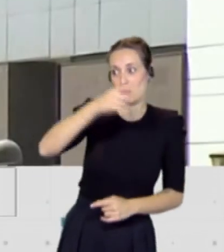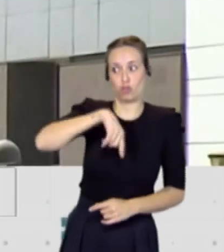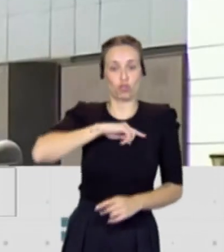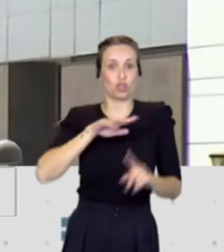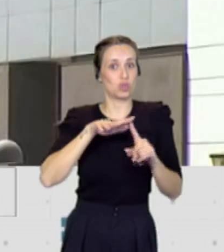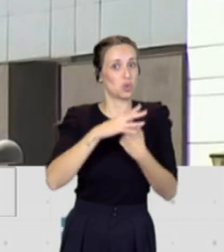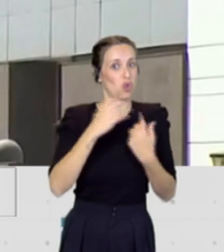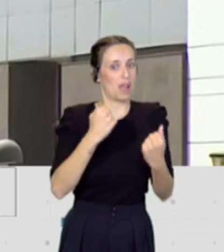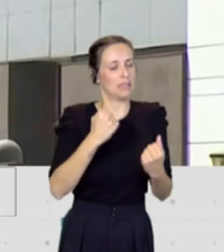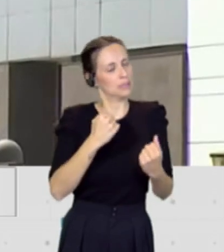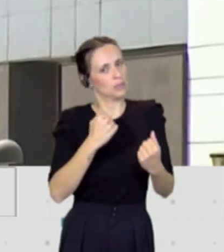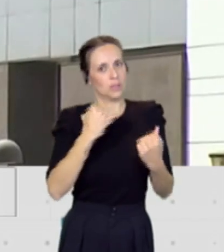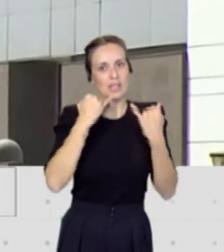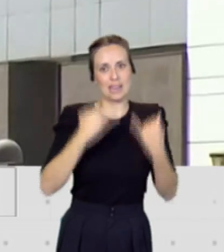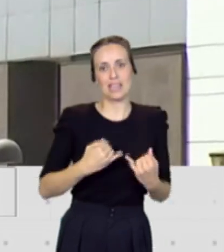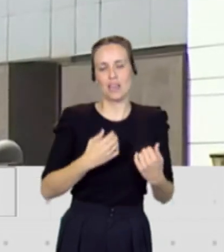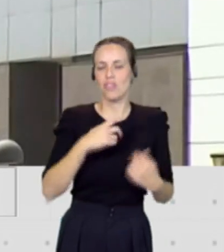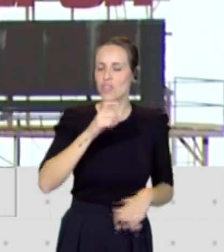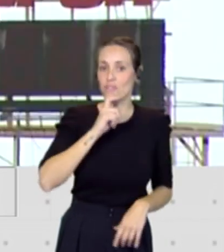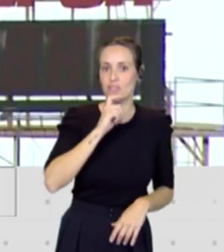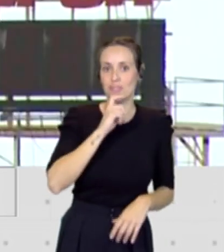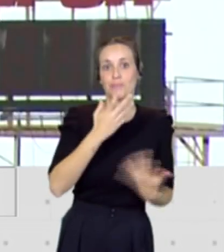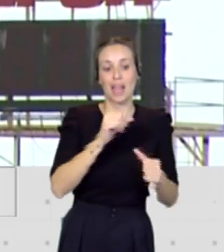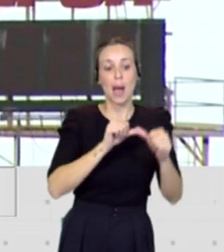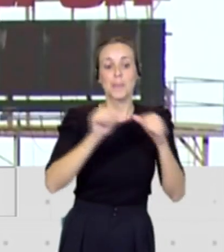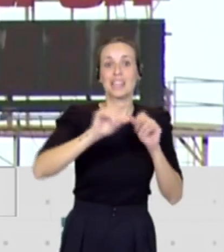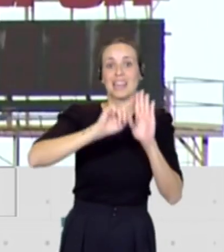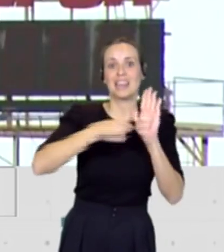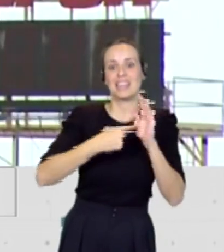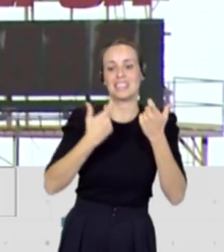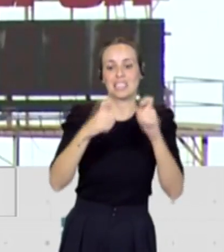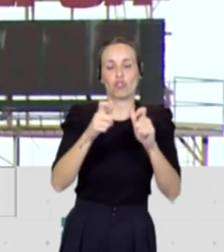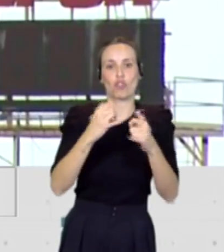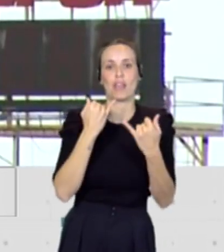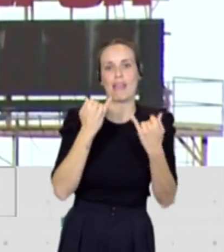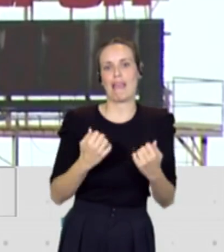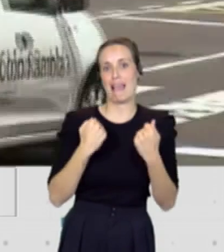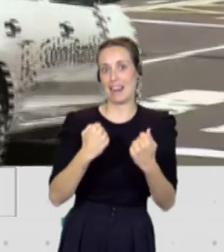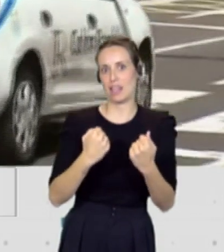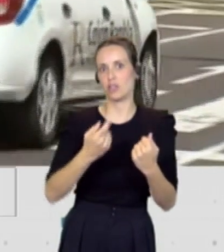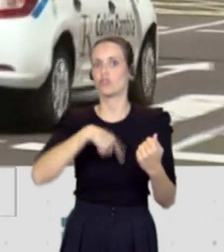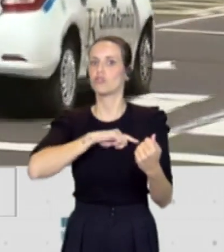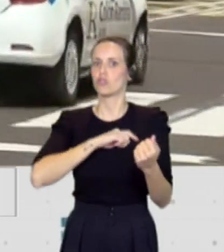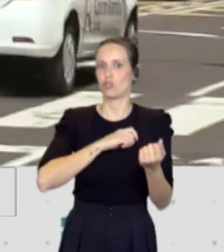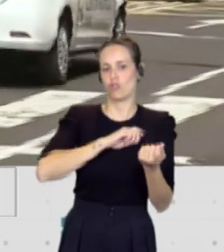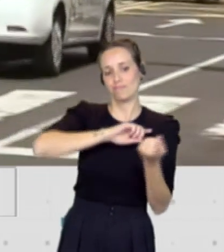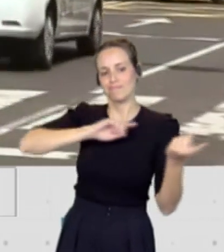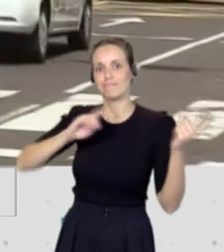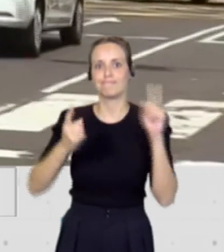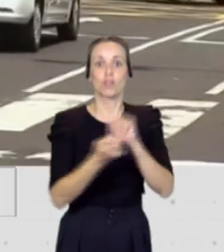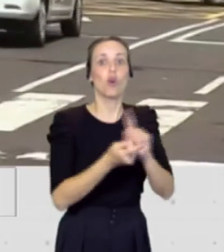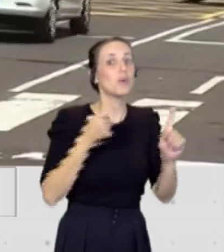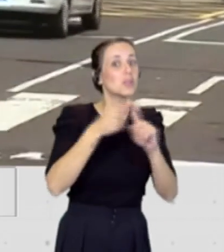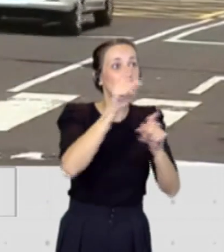y a partir de ahí hemos modificado la ley del sector eléctrico para que quienes sean los responsables de los ceros energéticos paguen,